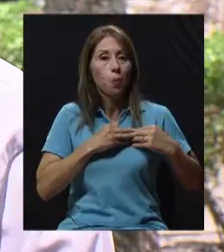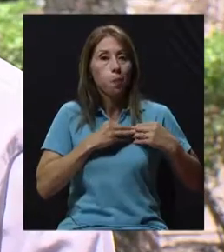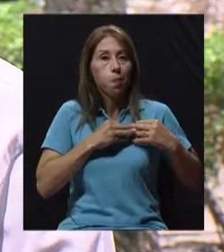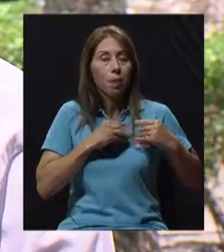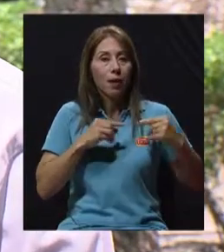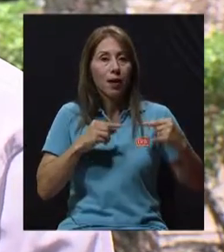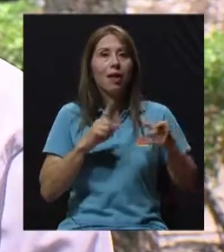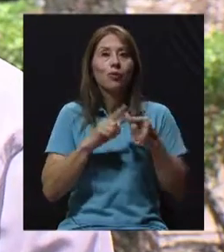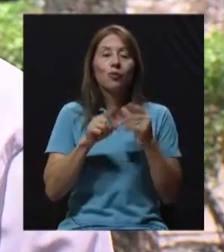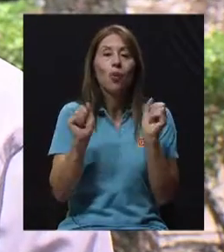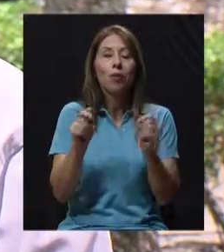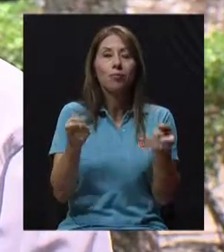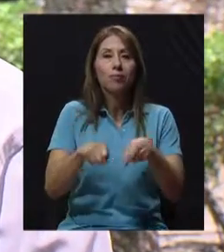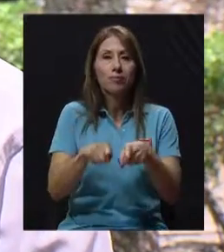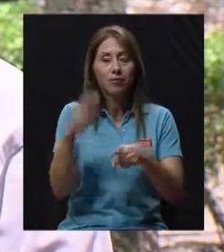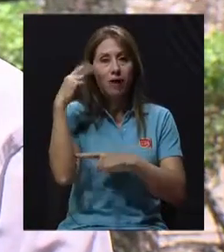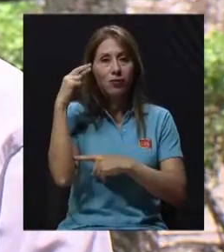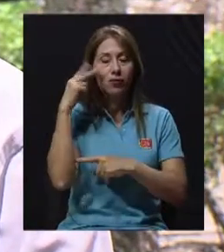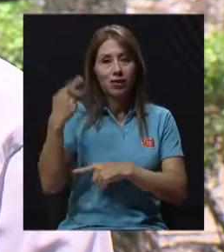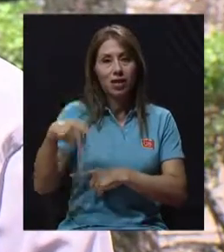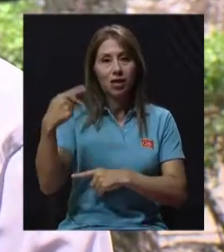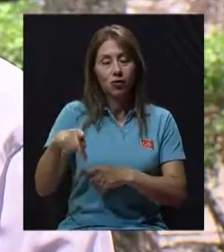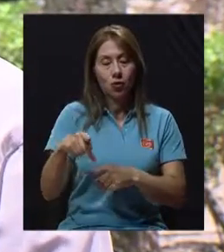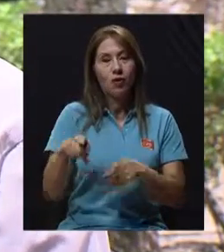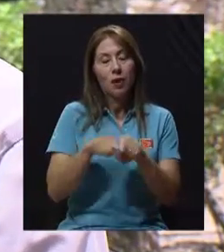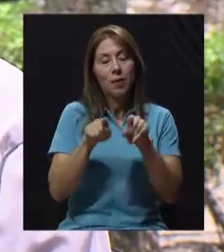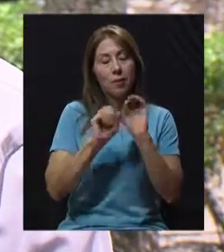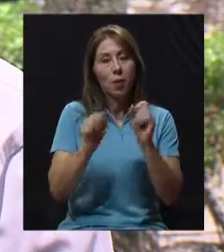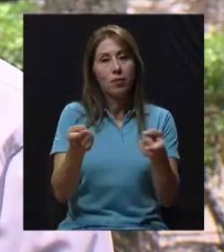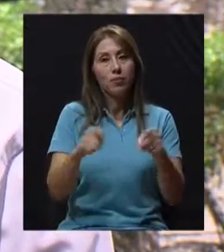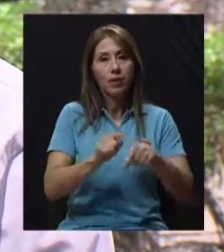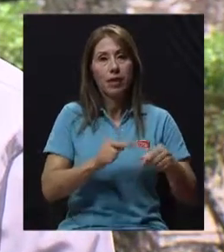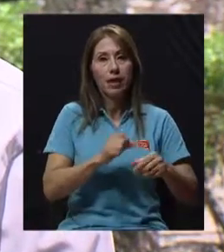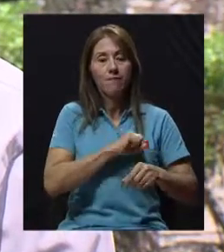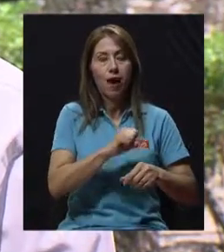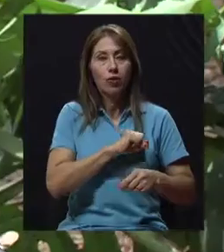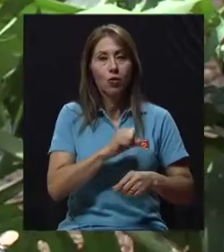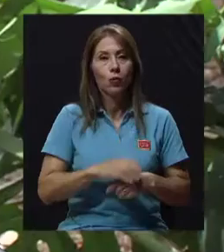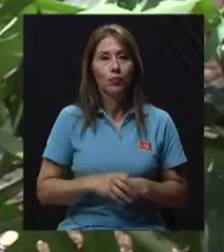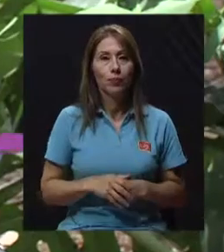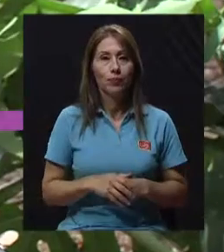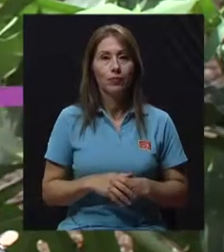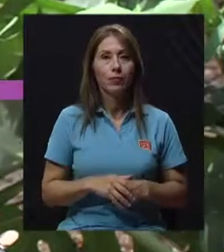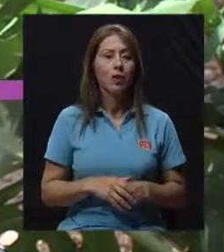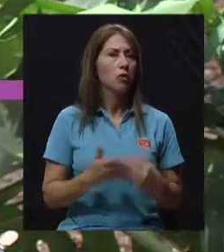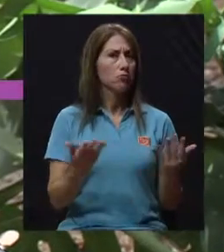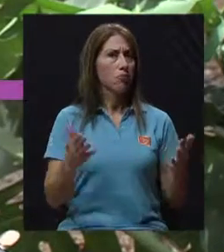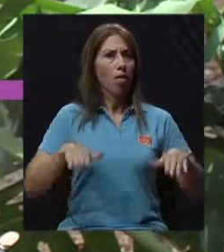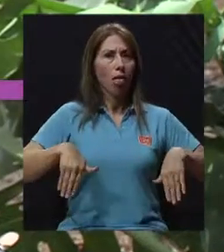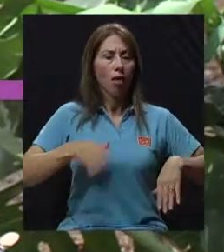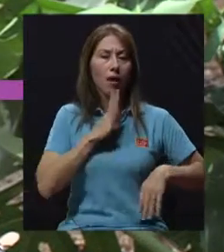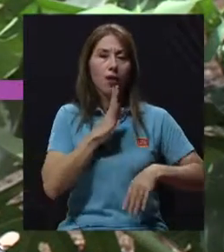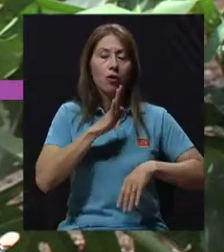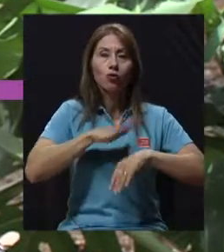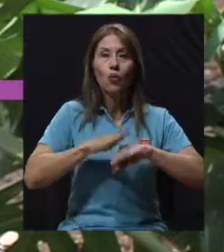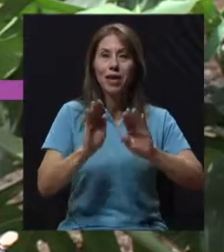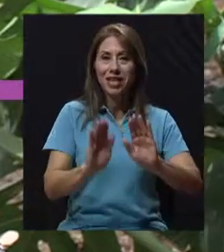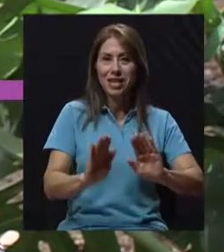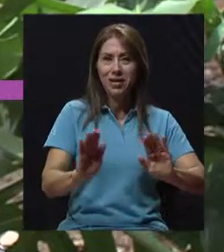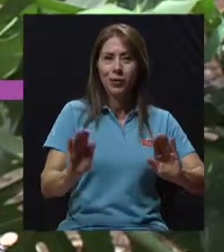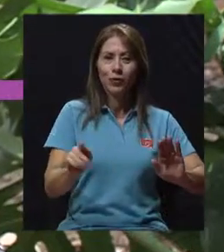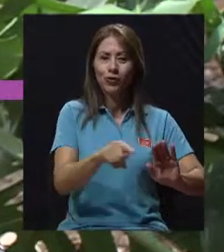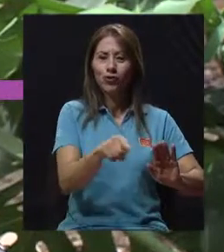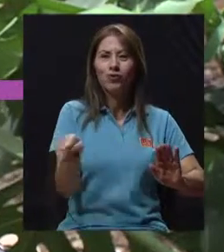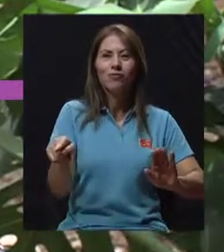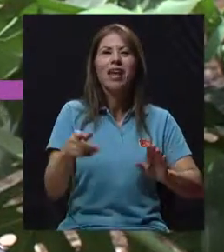finalmente es un factor de riesgo que hay que controlar, porque puede producir también infartos, ¿verdad? No hemos hablado de los niños, doctor. Estos niños